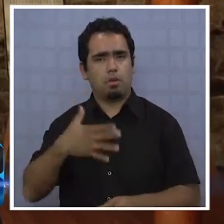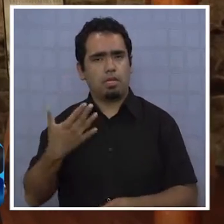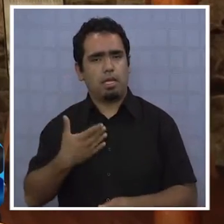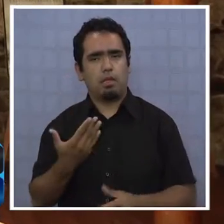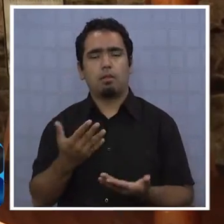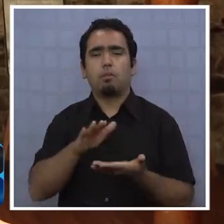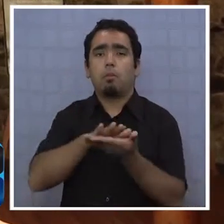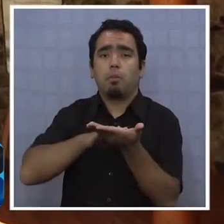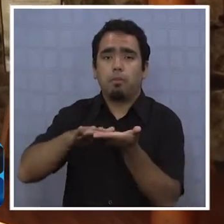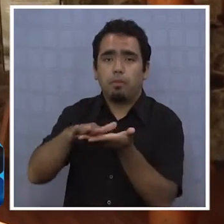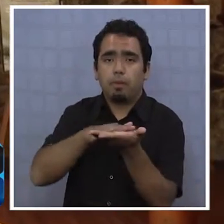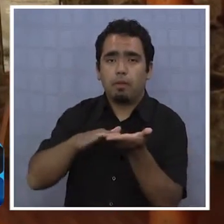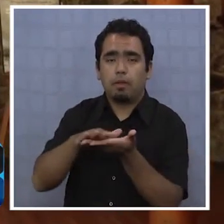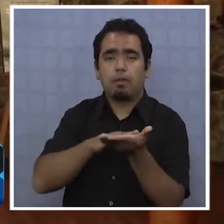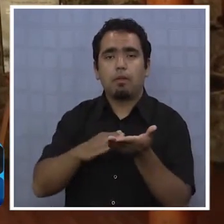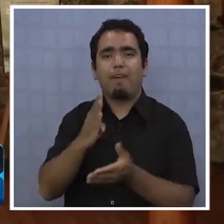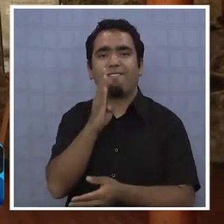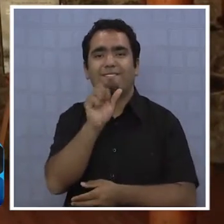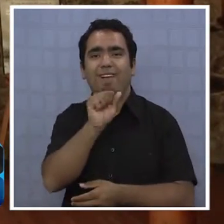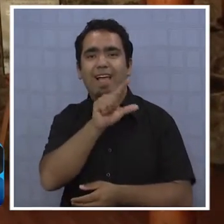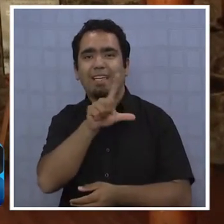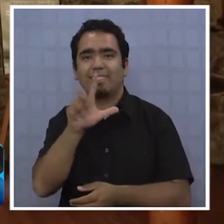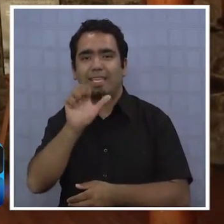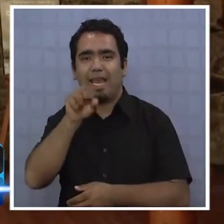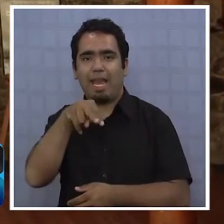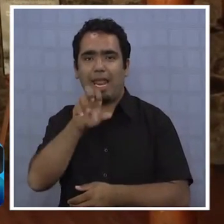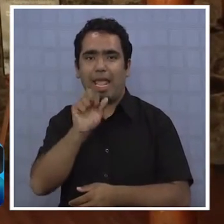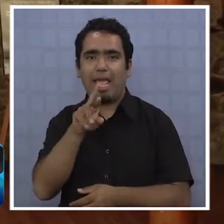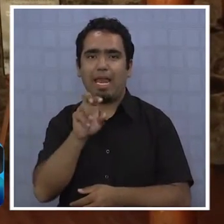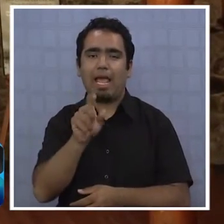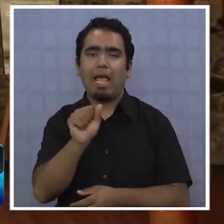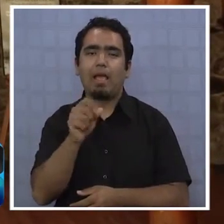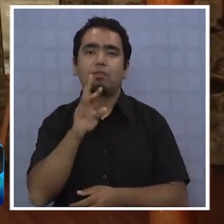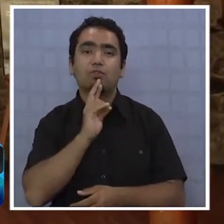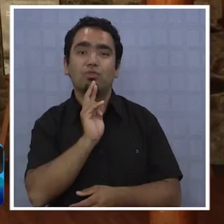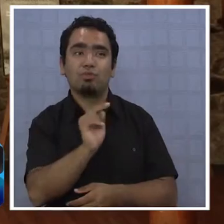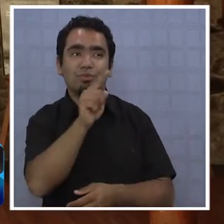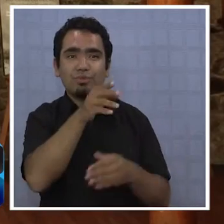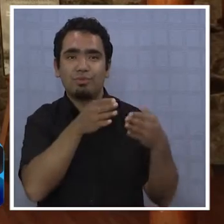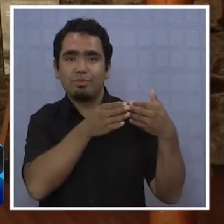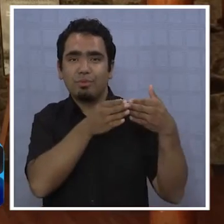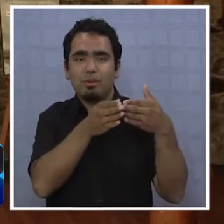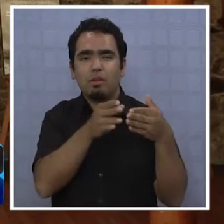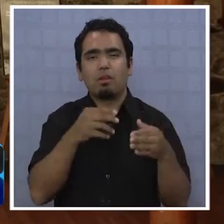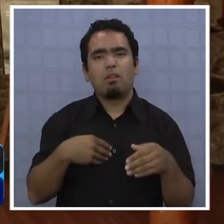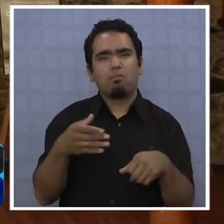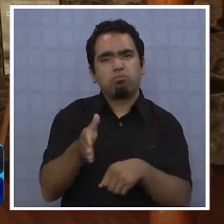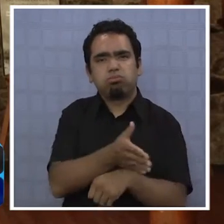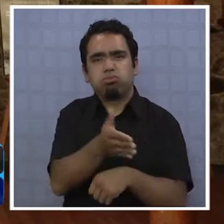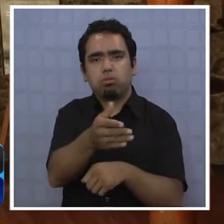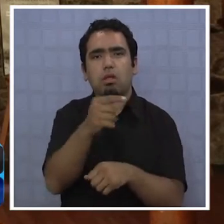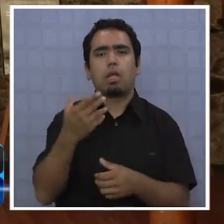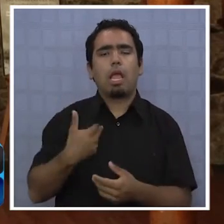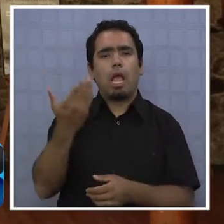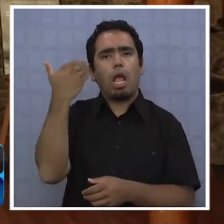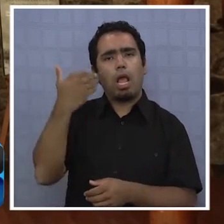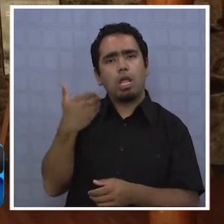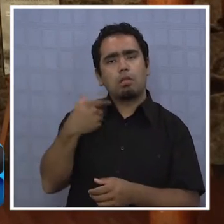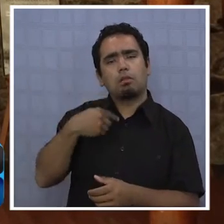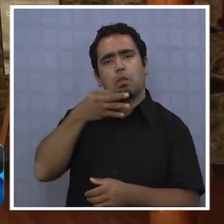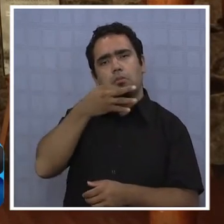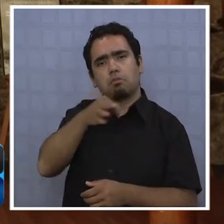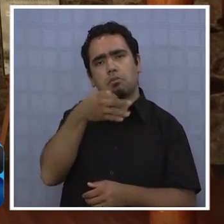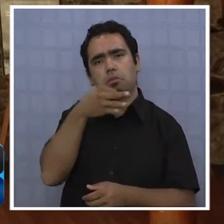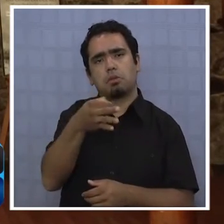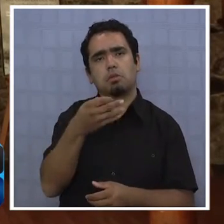importante de todas. Tenemos, por ejemplo, la ballenera, la ex-ballenera, que se había dicho que se